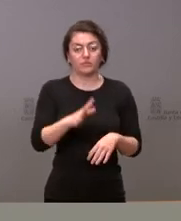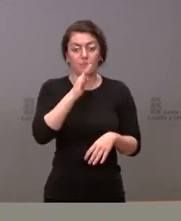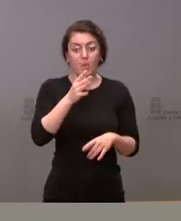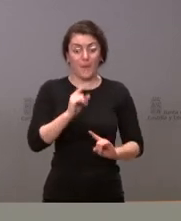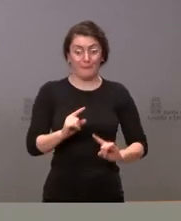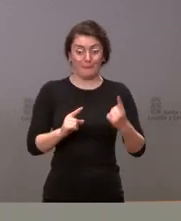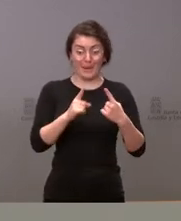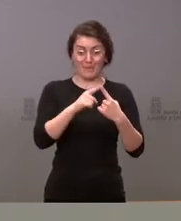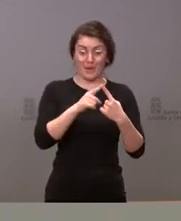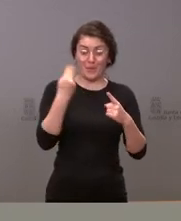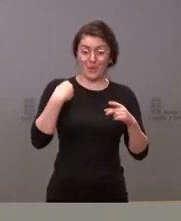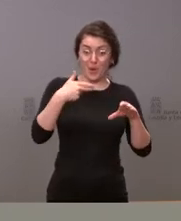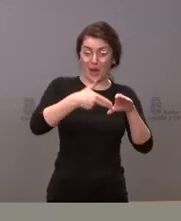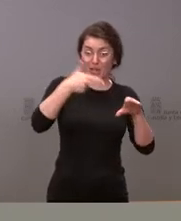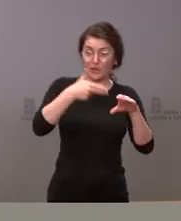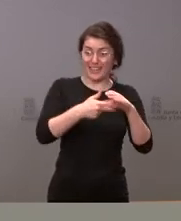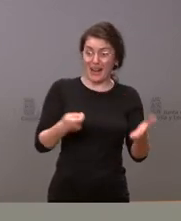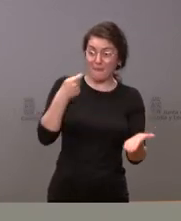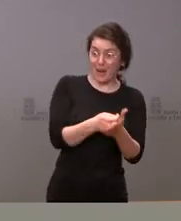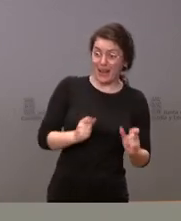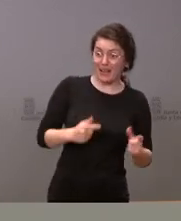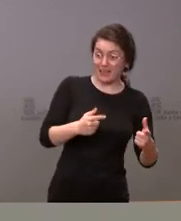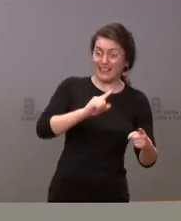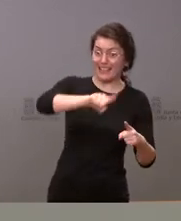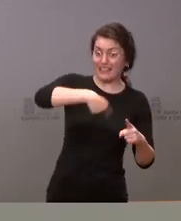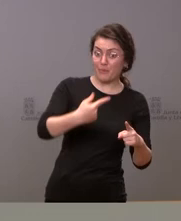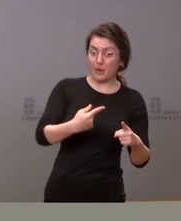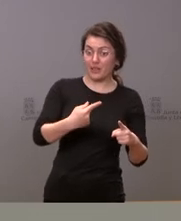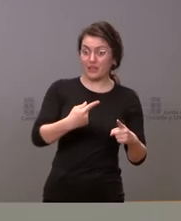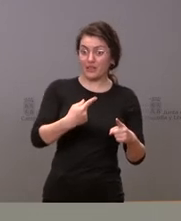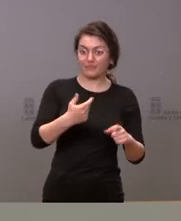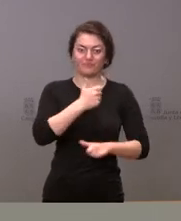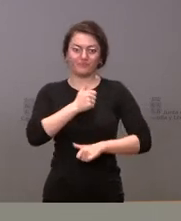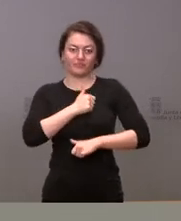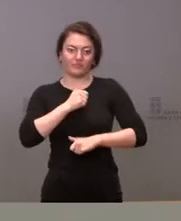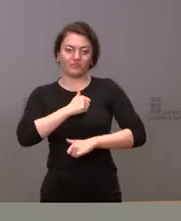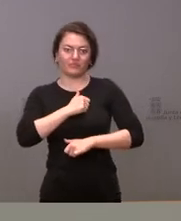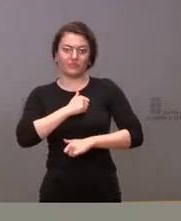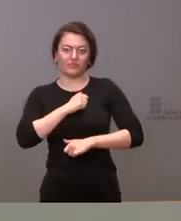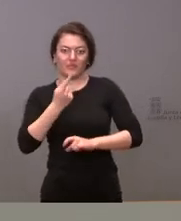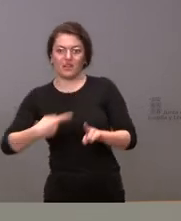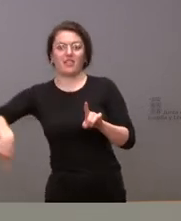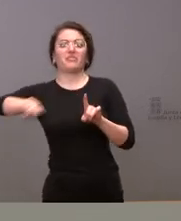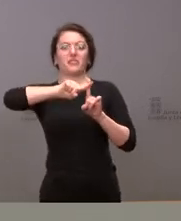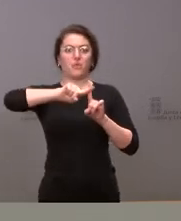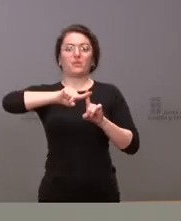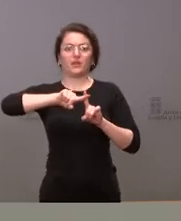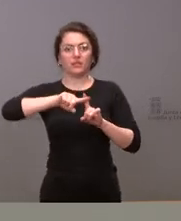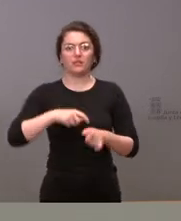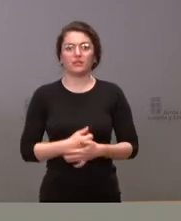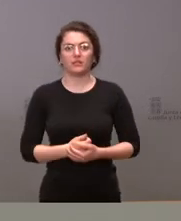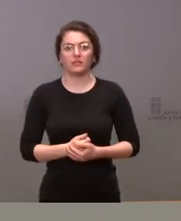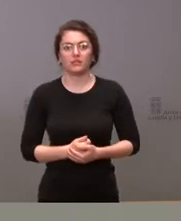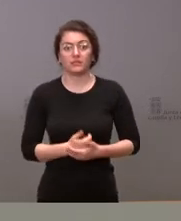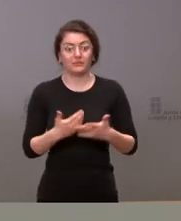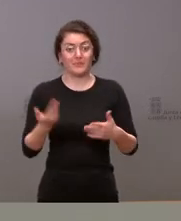estaciones de servicio las que adelantan el dinero y luego es mucho tiempo después el que obtienen ese retorno esta es una demanda de